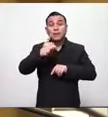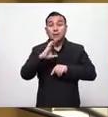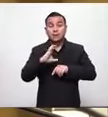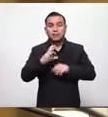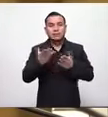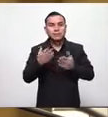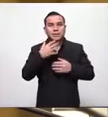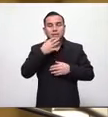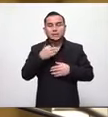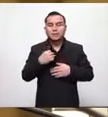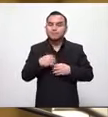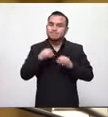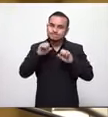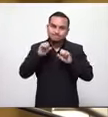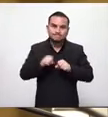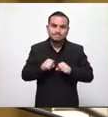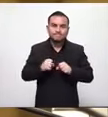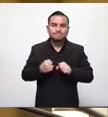amarradas pero